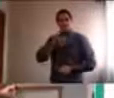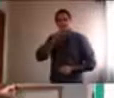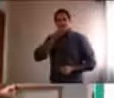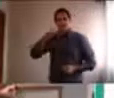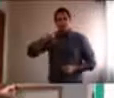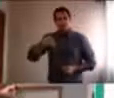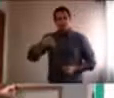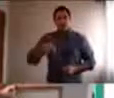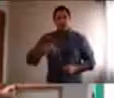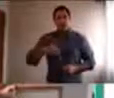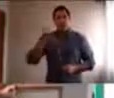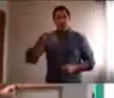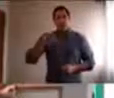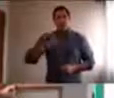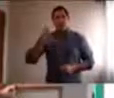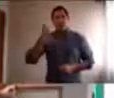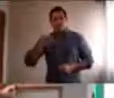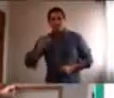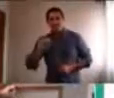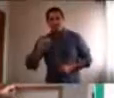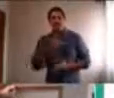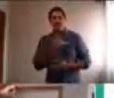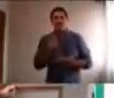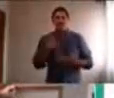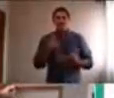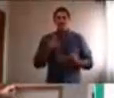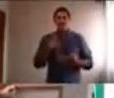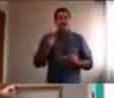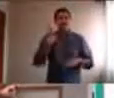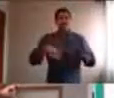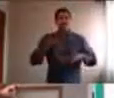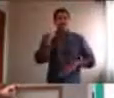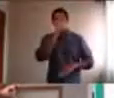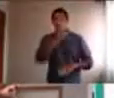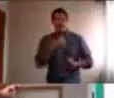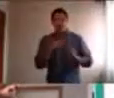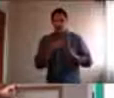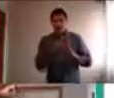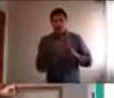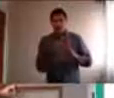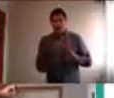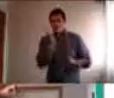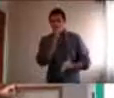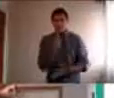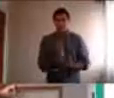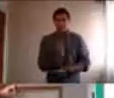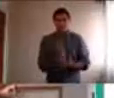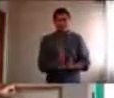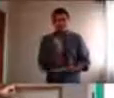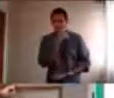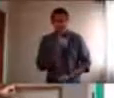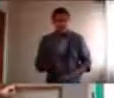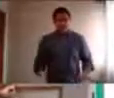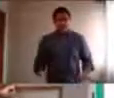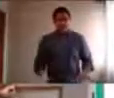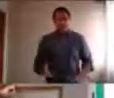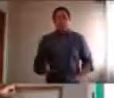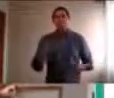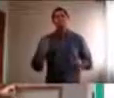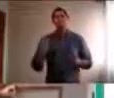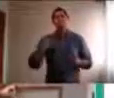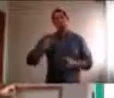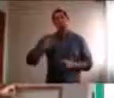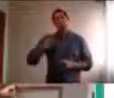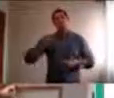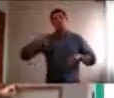de padres, con límites, y normas muy laxas, y que las normas, más duras, las ponía la institución escolar, y hoy, al estar mucho más tiempo, en casa,